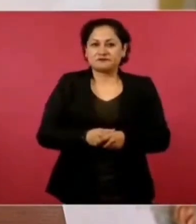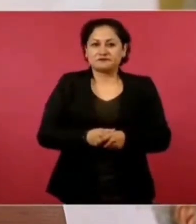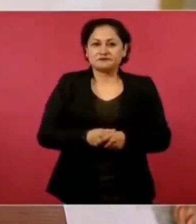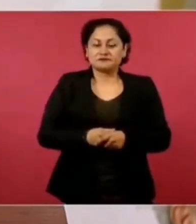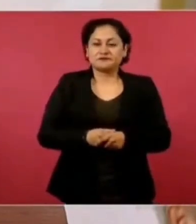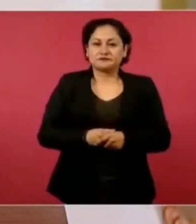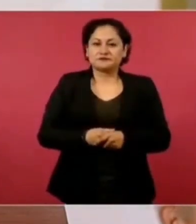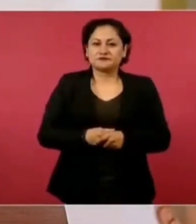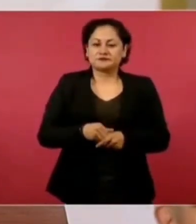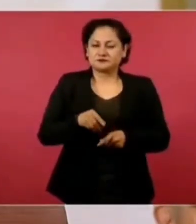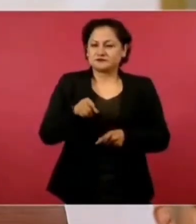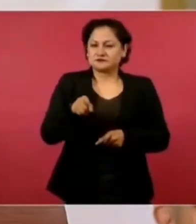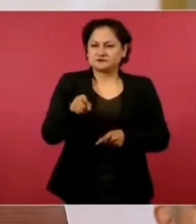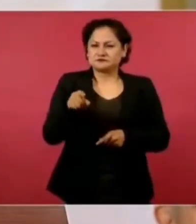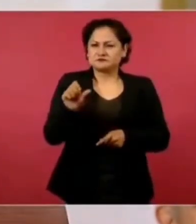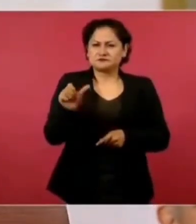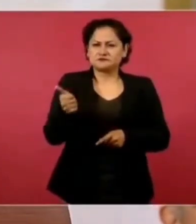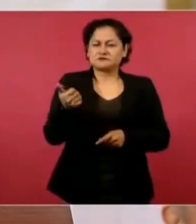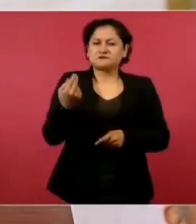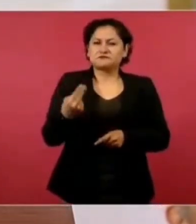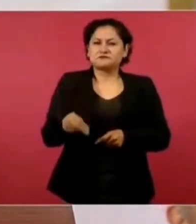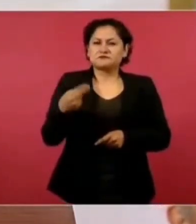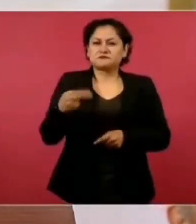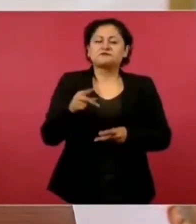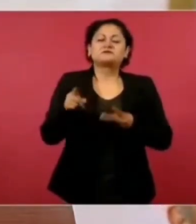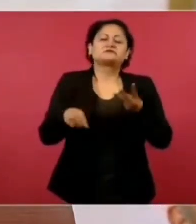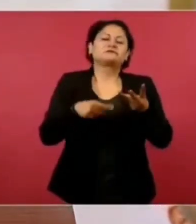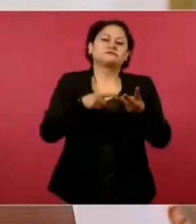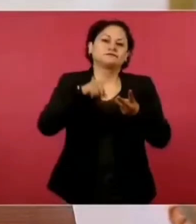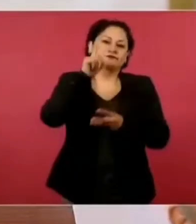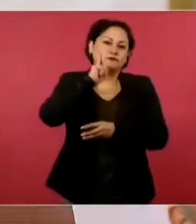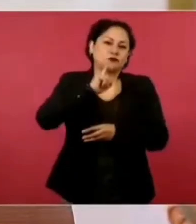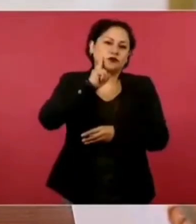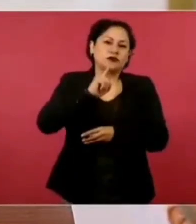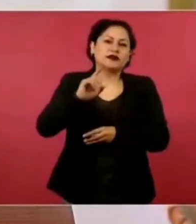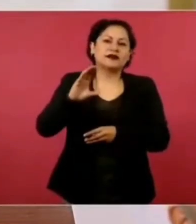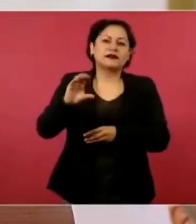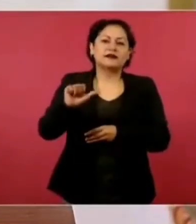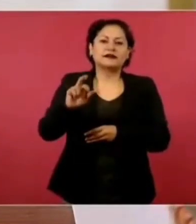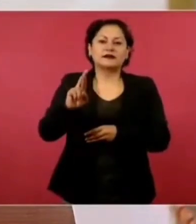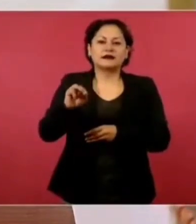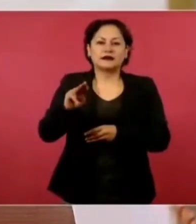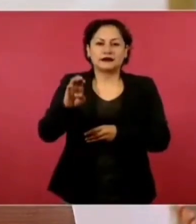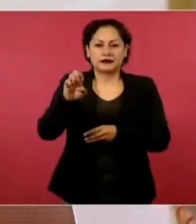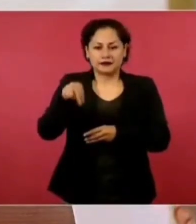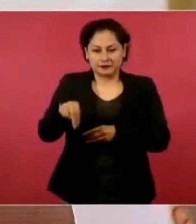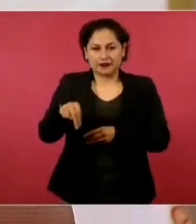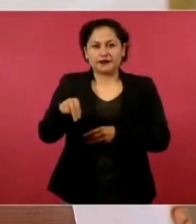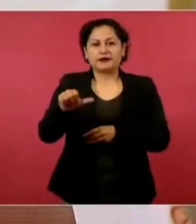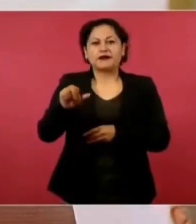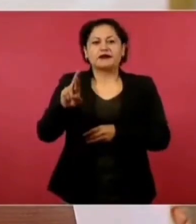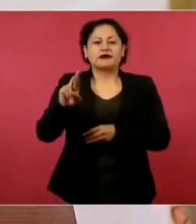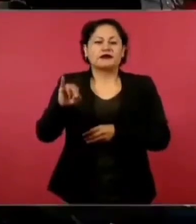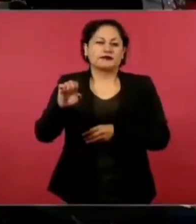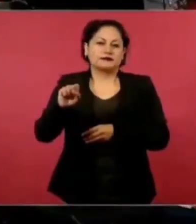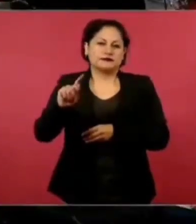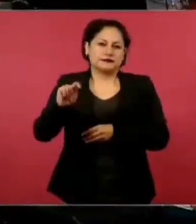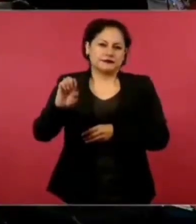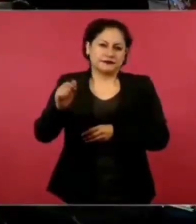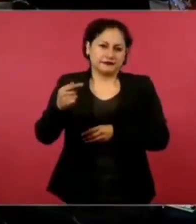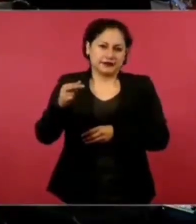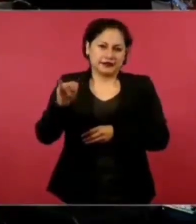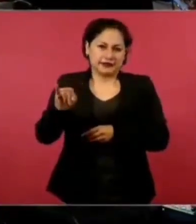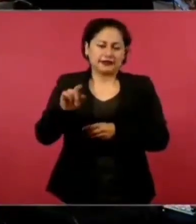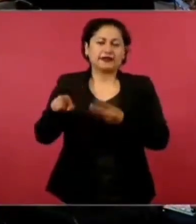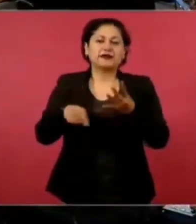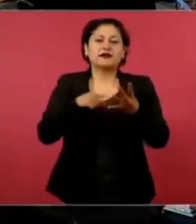¿Cómo se llama? Carmen Aristegui. Lore de Mola. Lore de Mola. No, eso no escribe ahí.